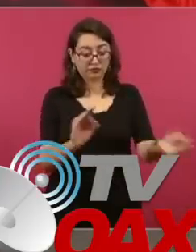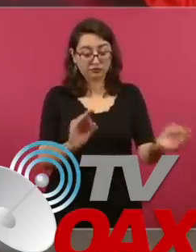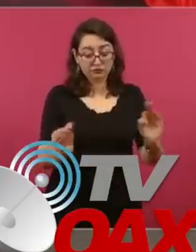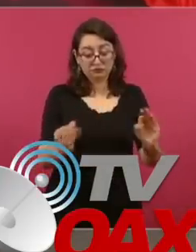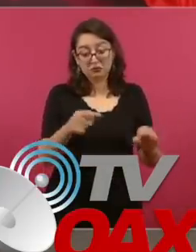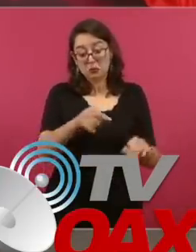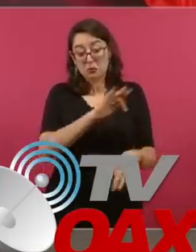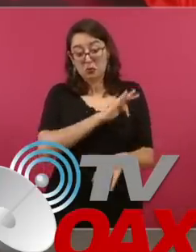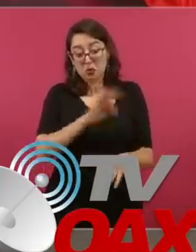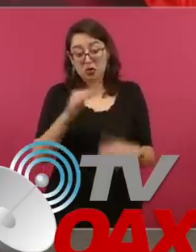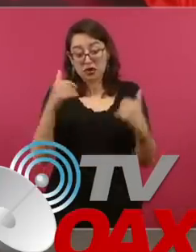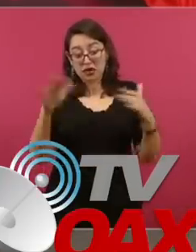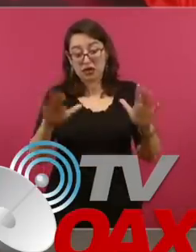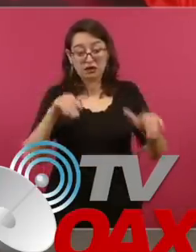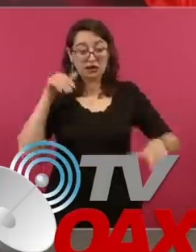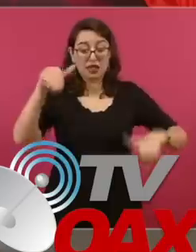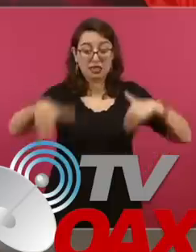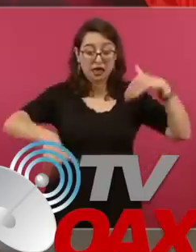albercas.